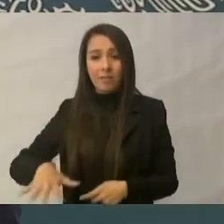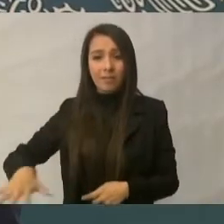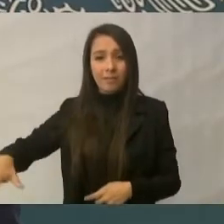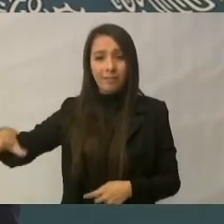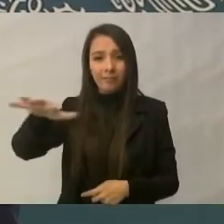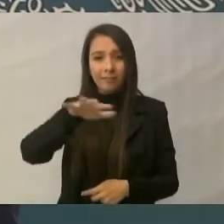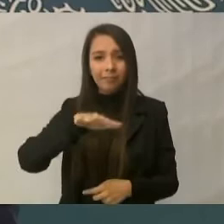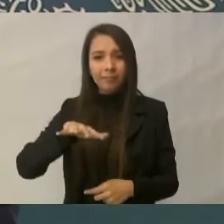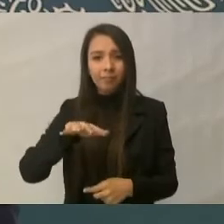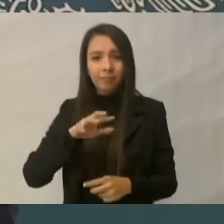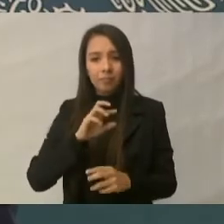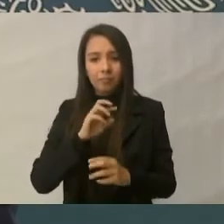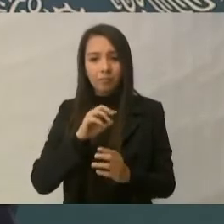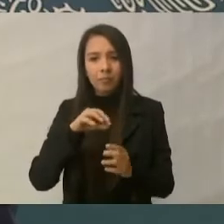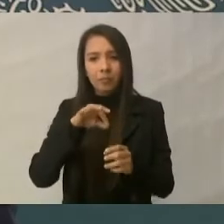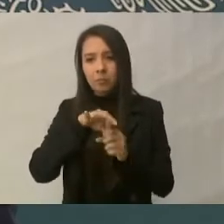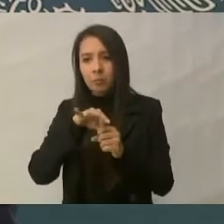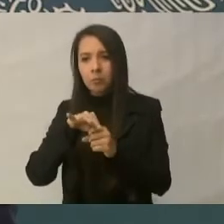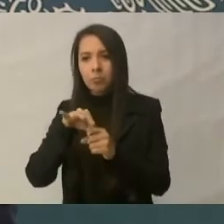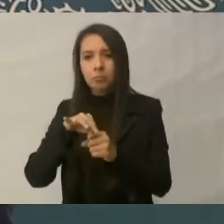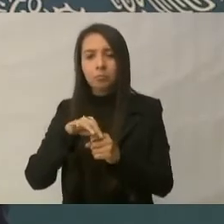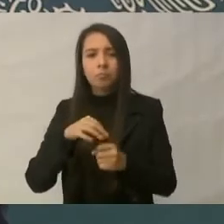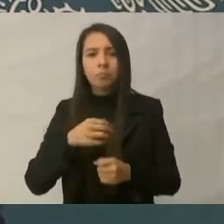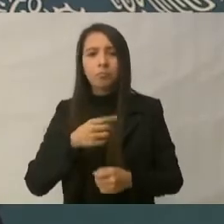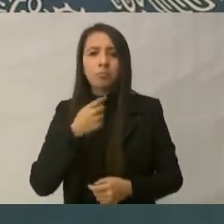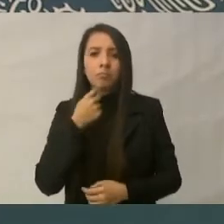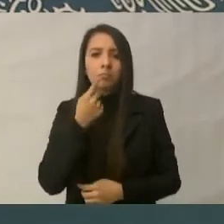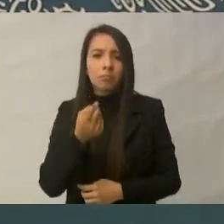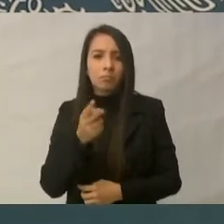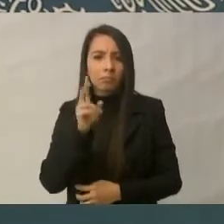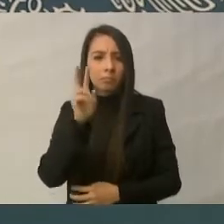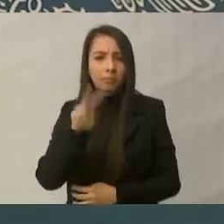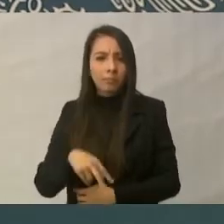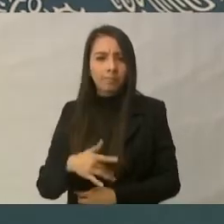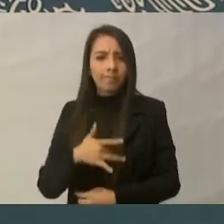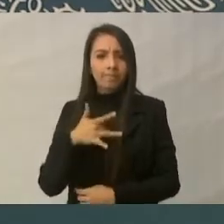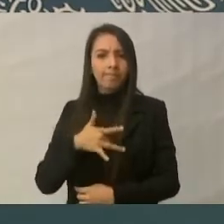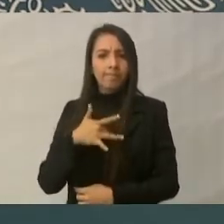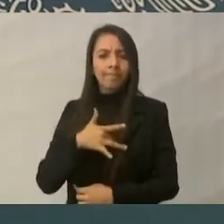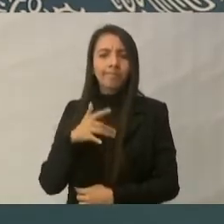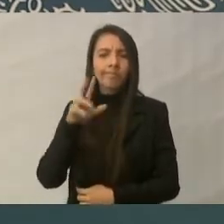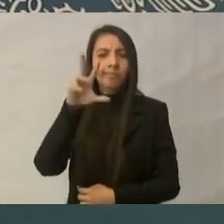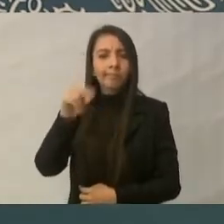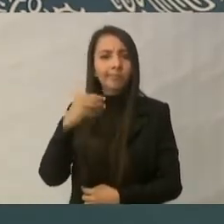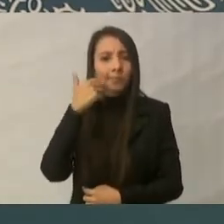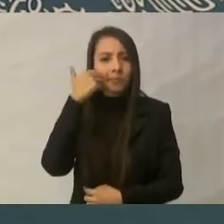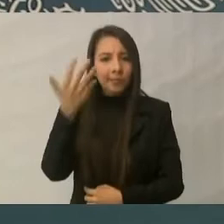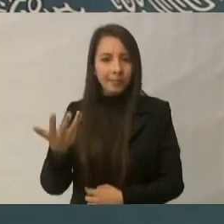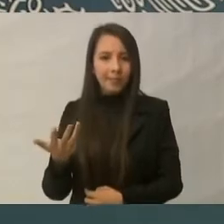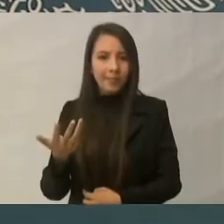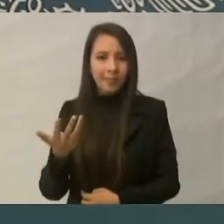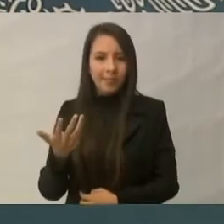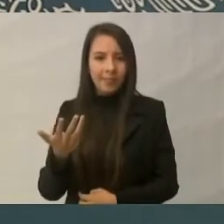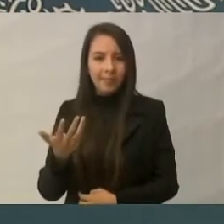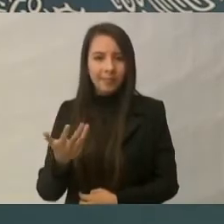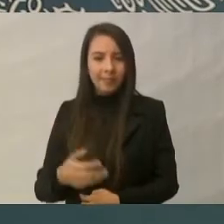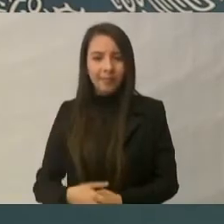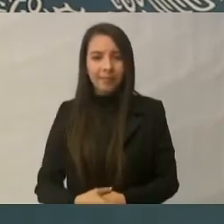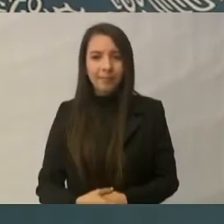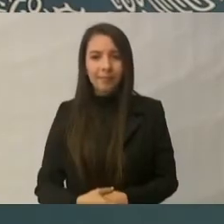expresó su sentir acerca de que no quería que se